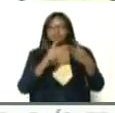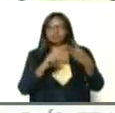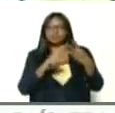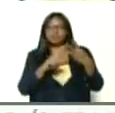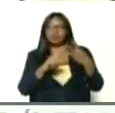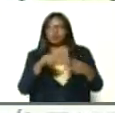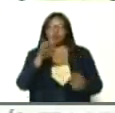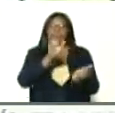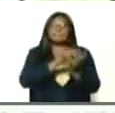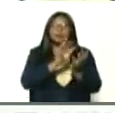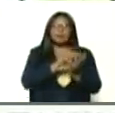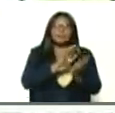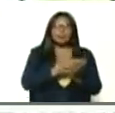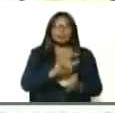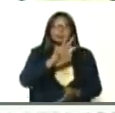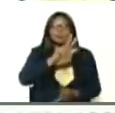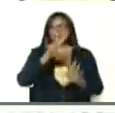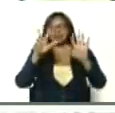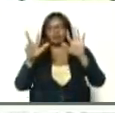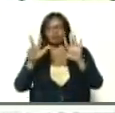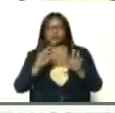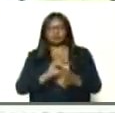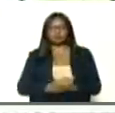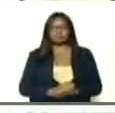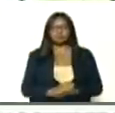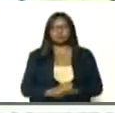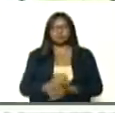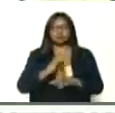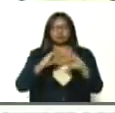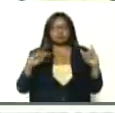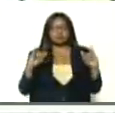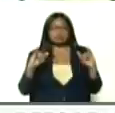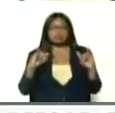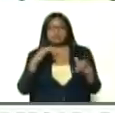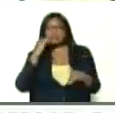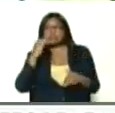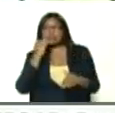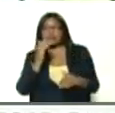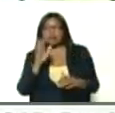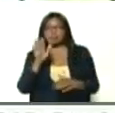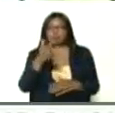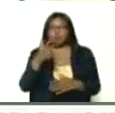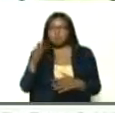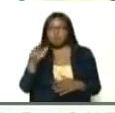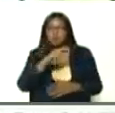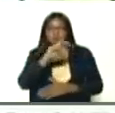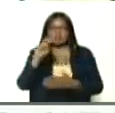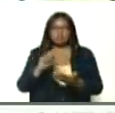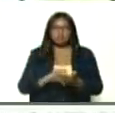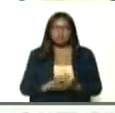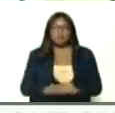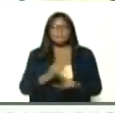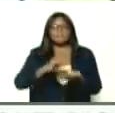Nueva Esparta, treinta y ocho, ya Lance, ya está cerca del promedio nacional, Miranda, treinta y seis,